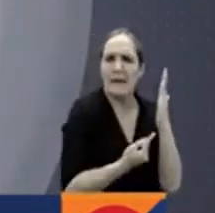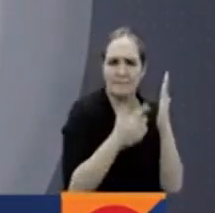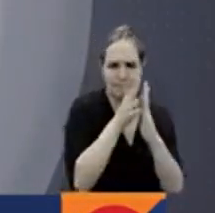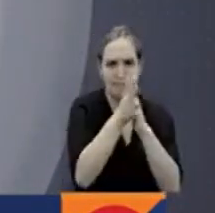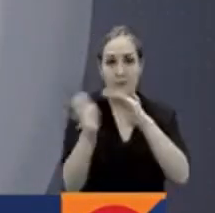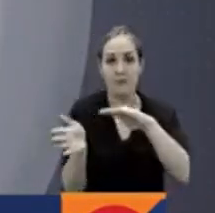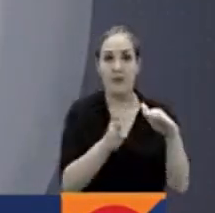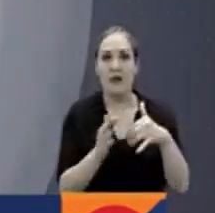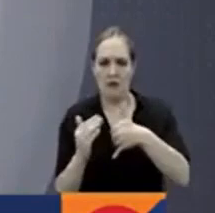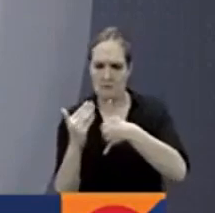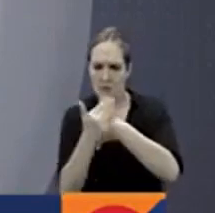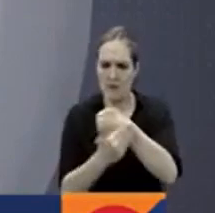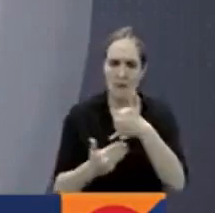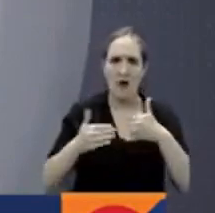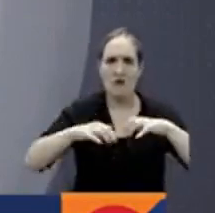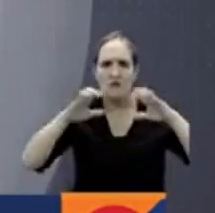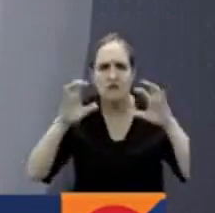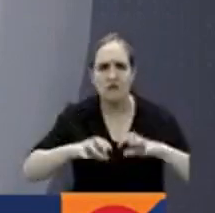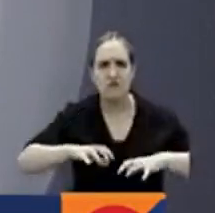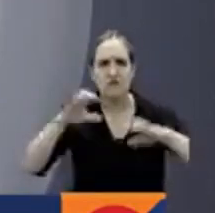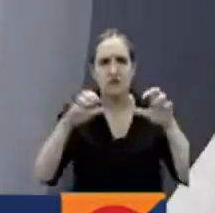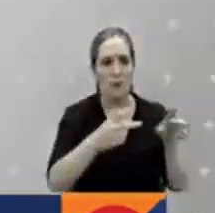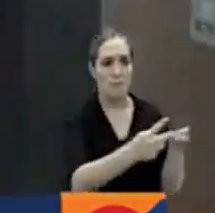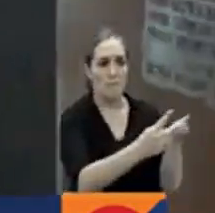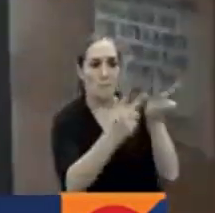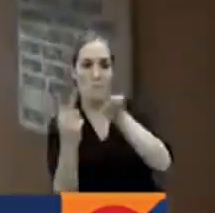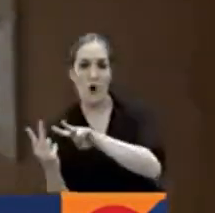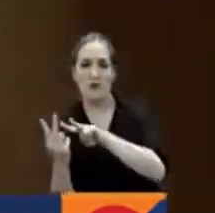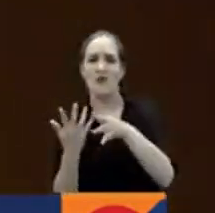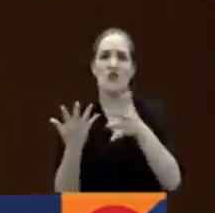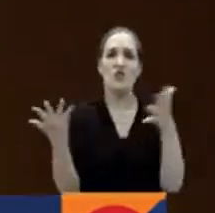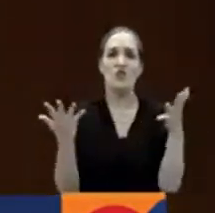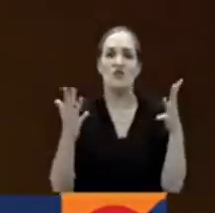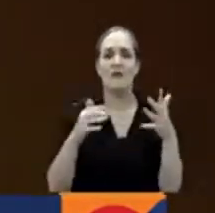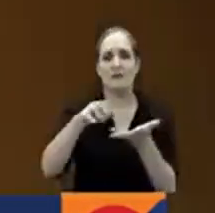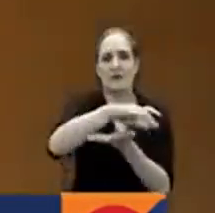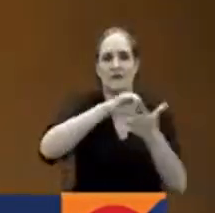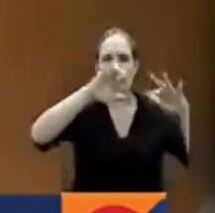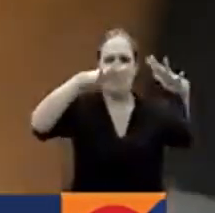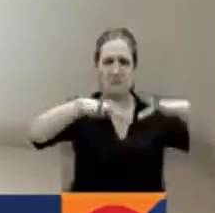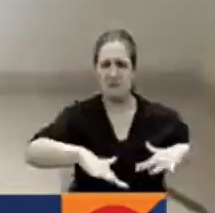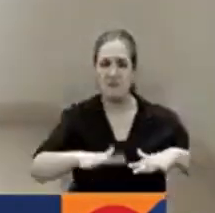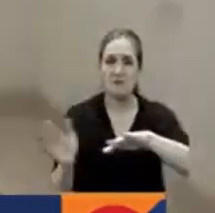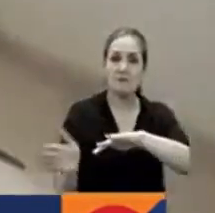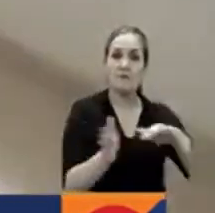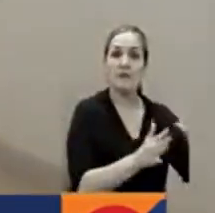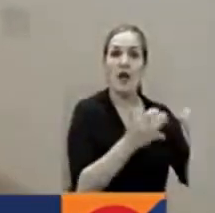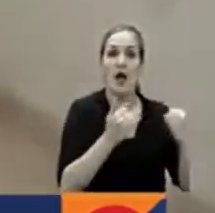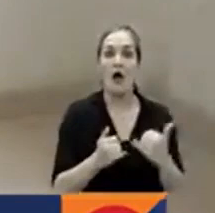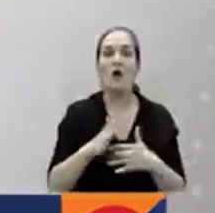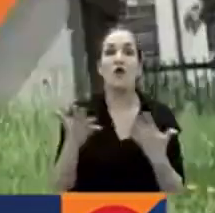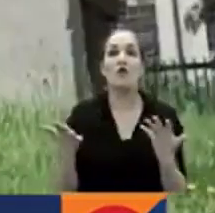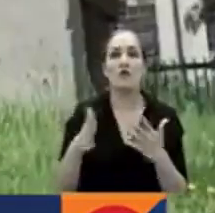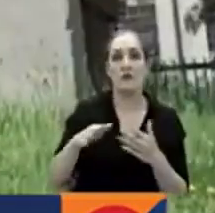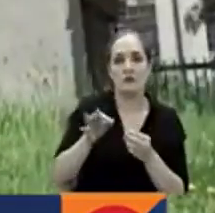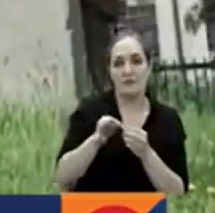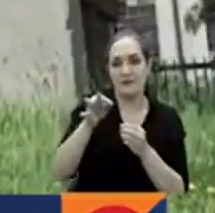las lluvias arrasaron con puentes vehiculares de Santander. Toque de queda por azonada en Candelaria Atlántico.